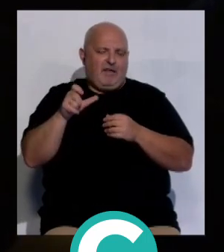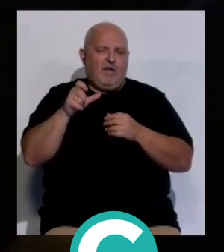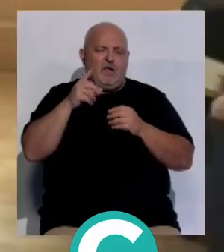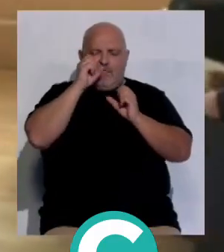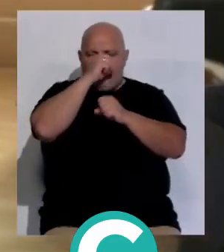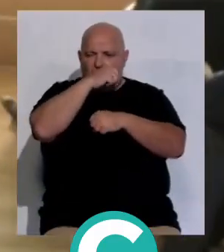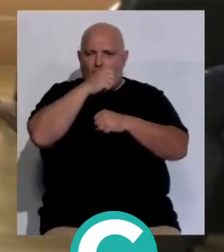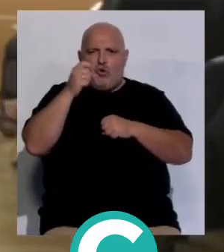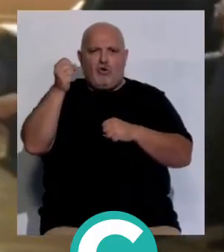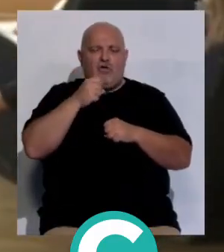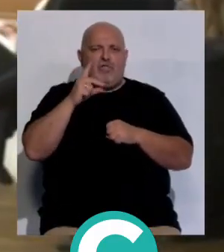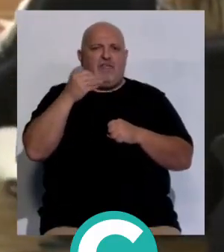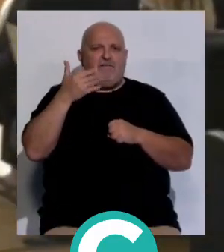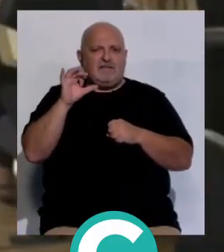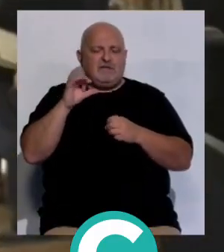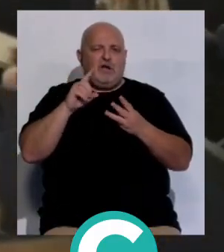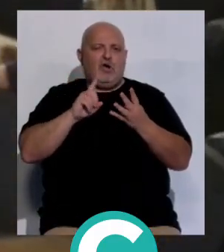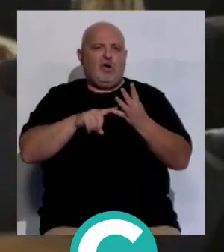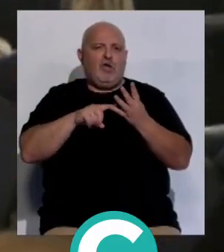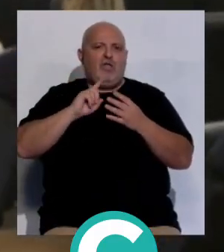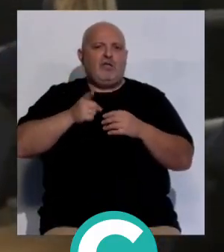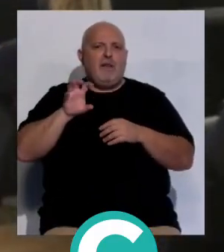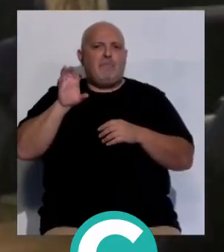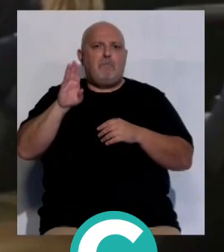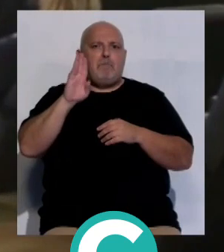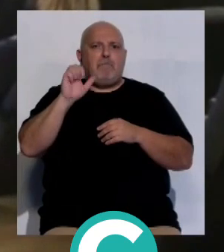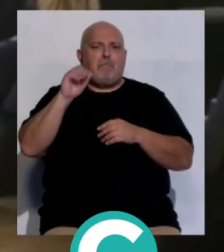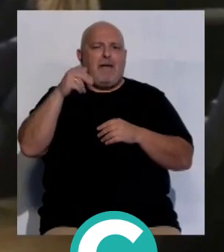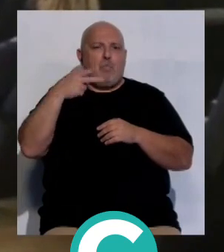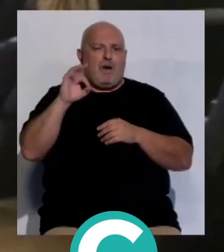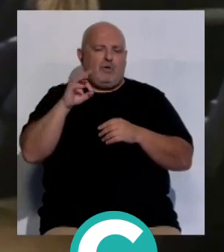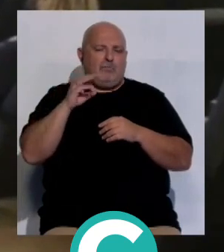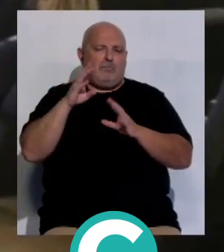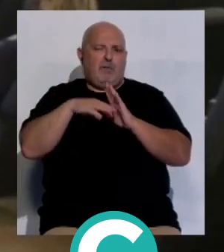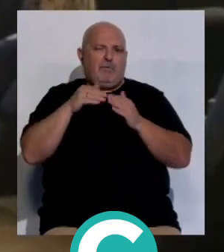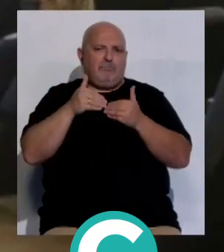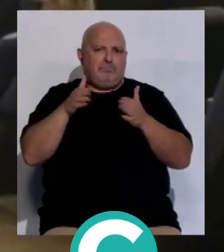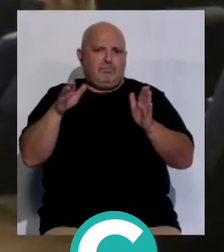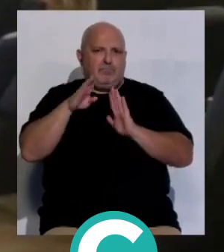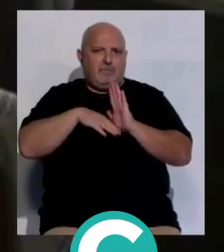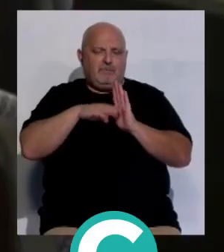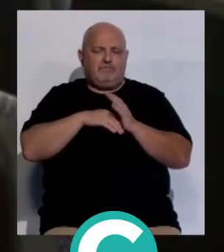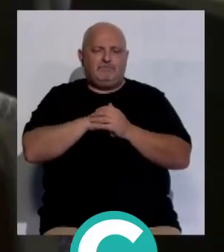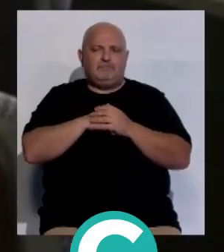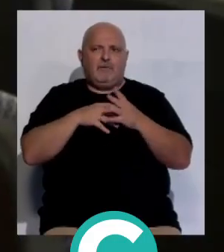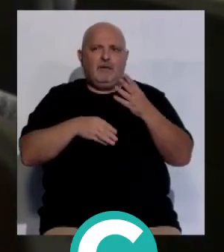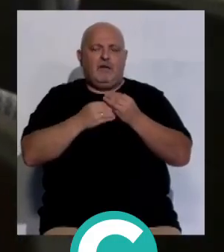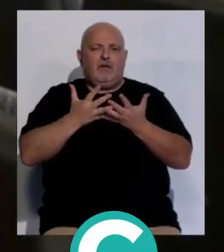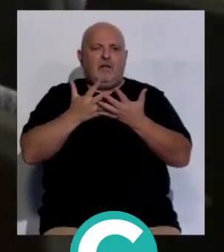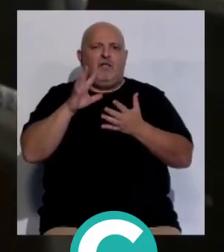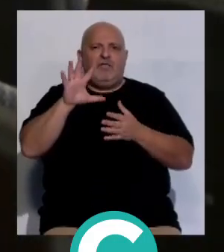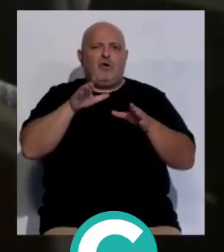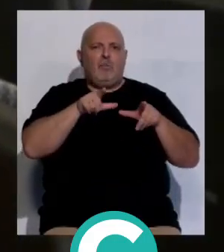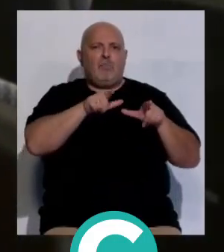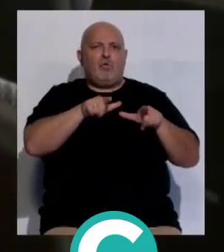el biólogo Miguel de Libes de Castro o la directora del país Pepa Bueno que inaugura la programación. Completa la oferta cinco